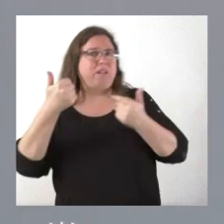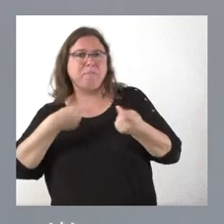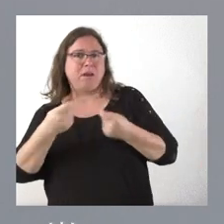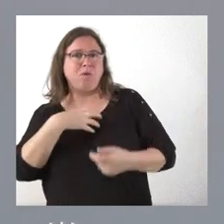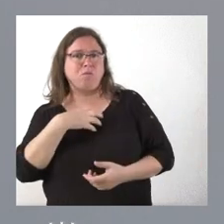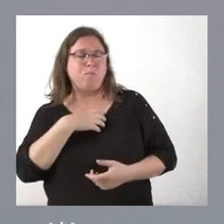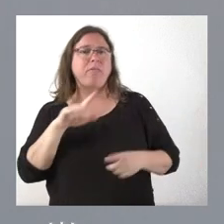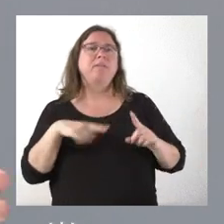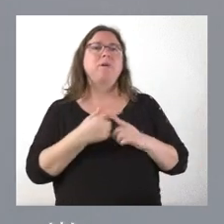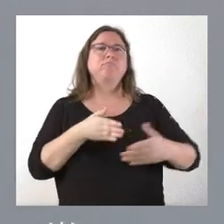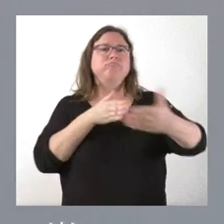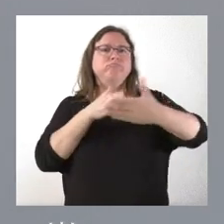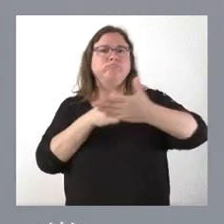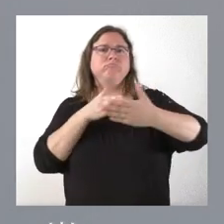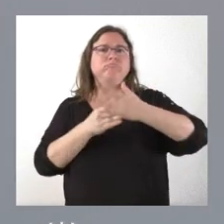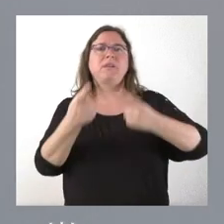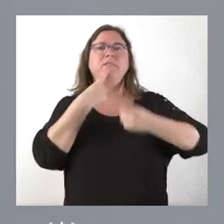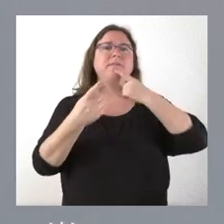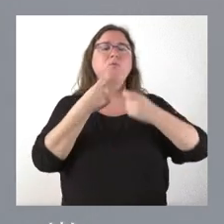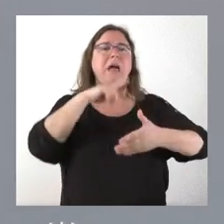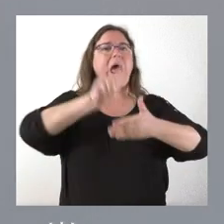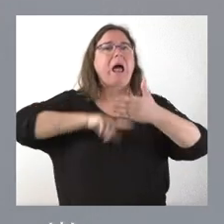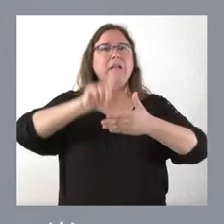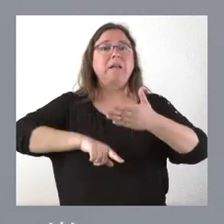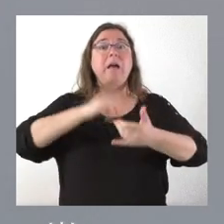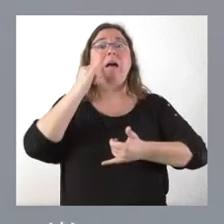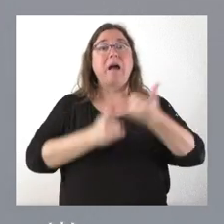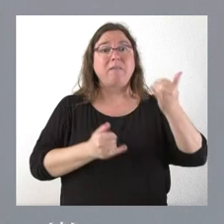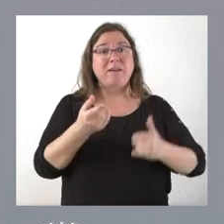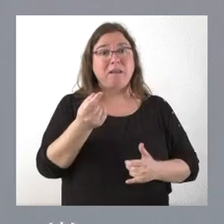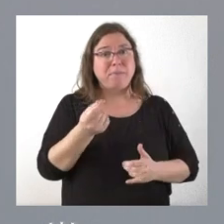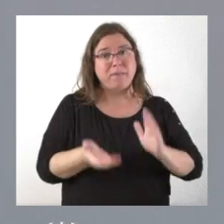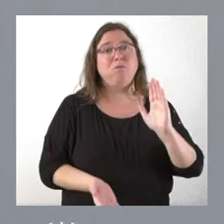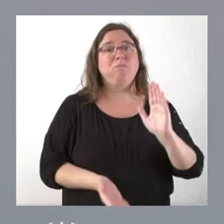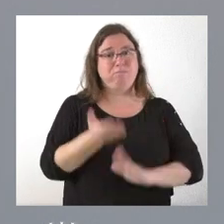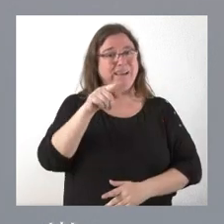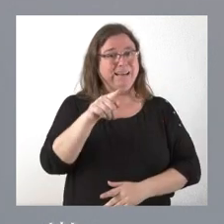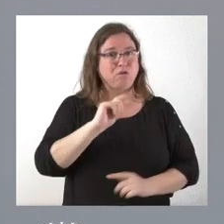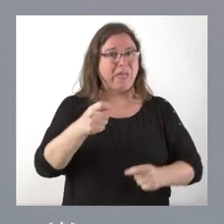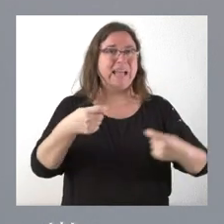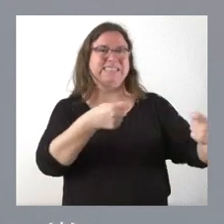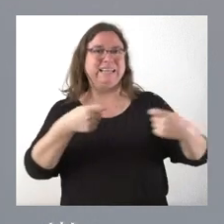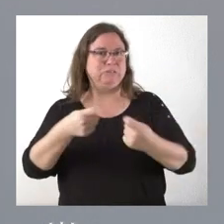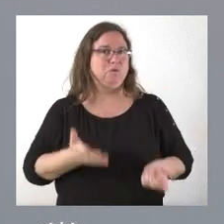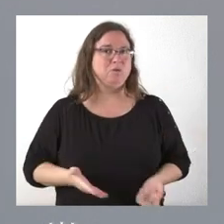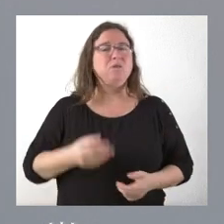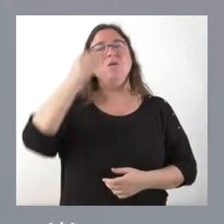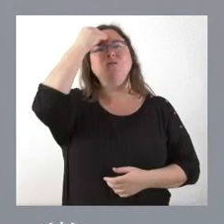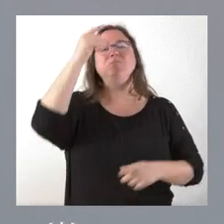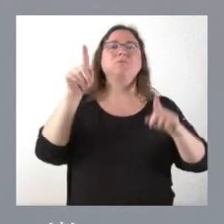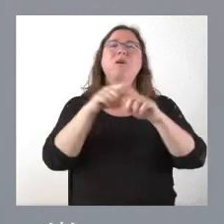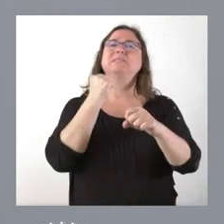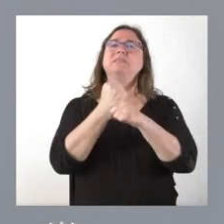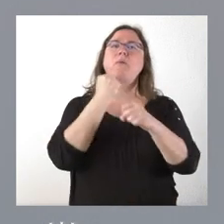dificultar que exista una oferta de viviendas al alquiler, acaba subiendo los precios. Y eso es lo que crea tensiones. Nuestra idea no es tanto el trabajar